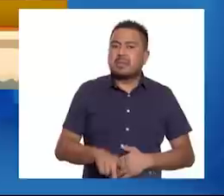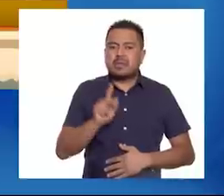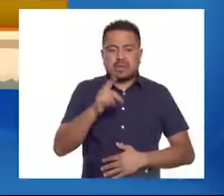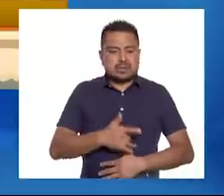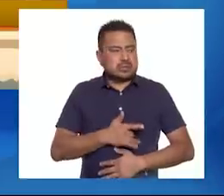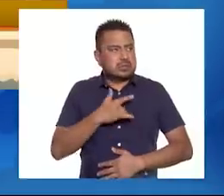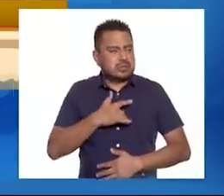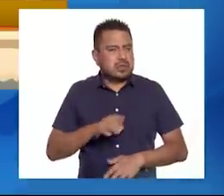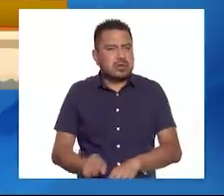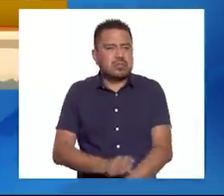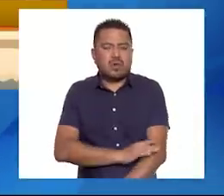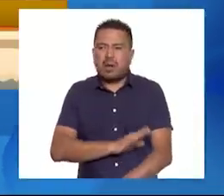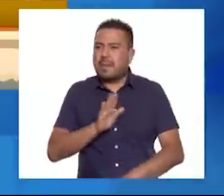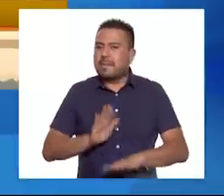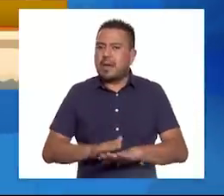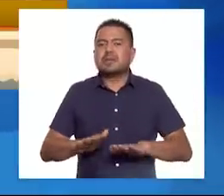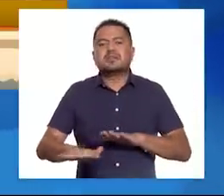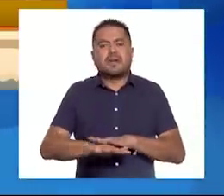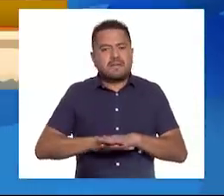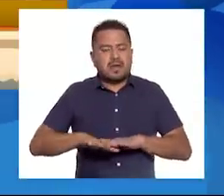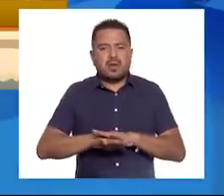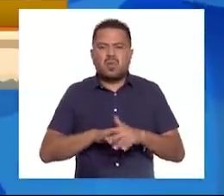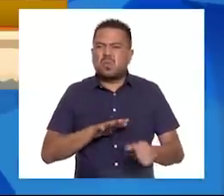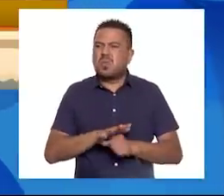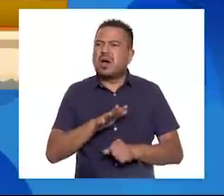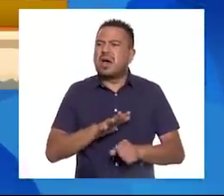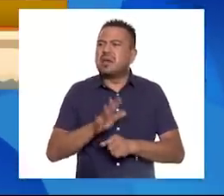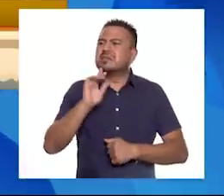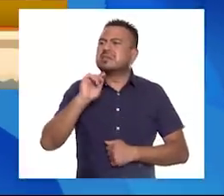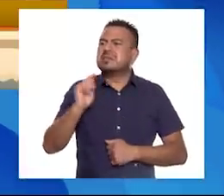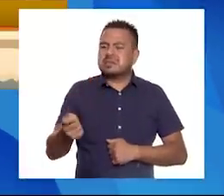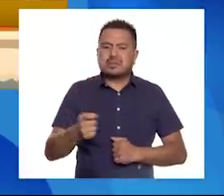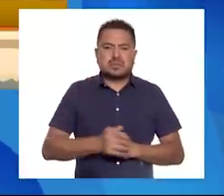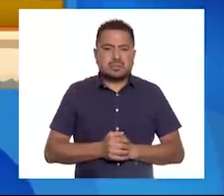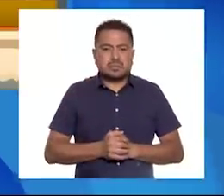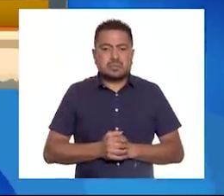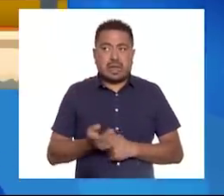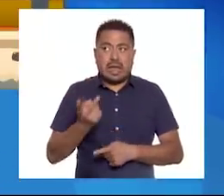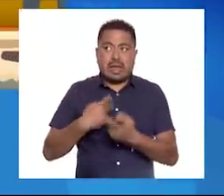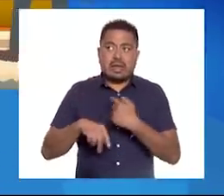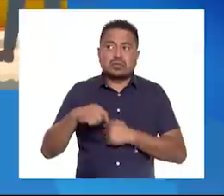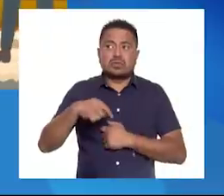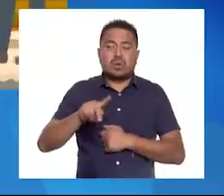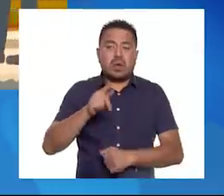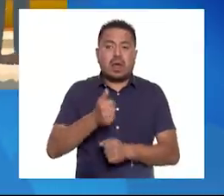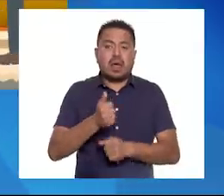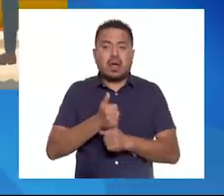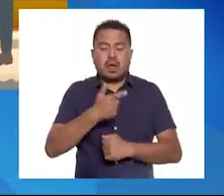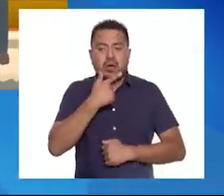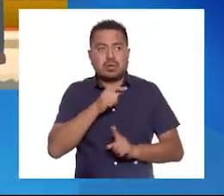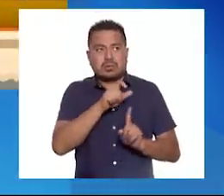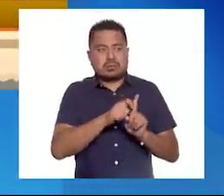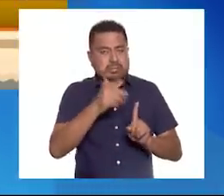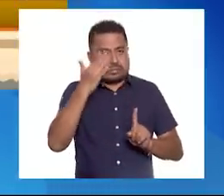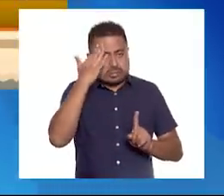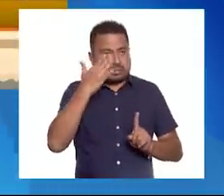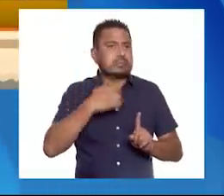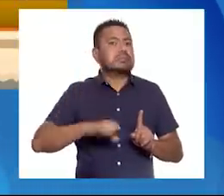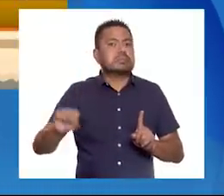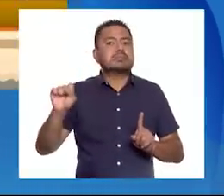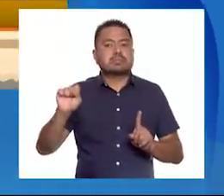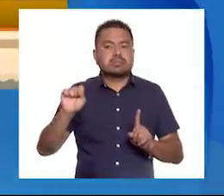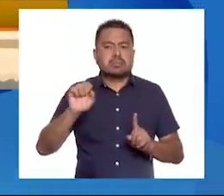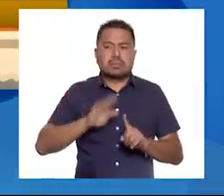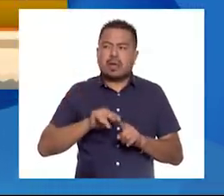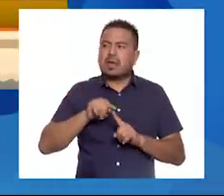sintiendo una emoción básica. ¿Cuál será? Ahí viene su abuelo. Es un hombre sabio, así que desde